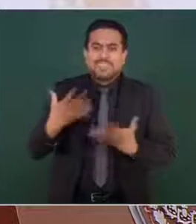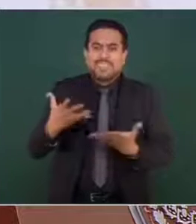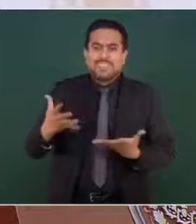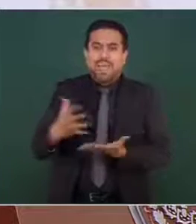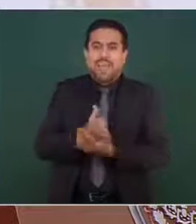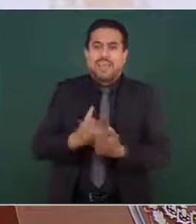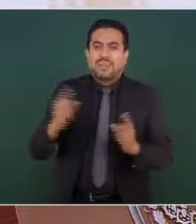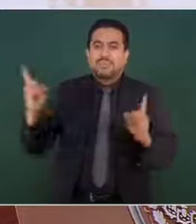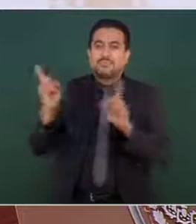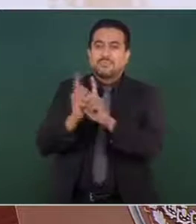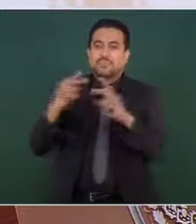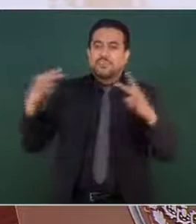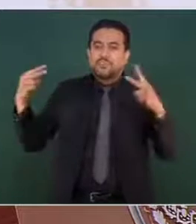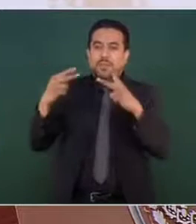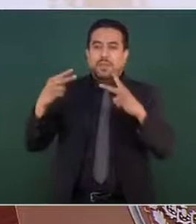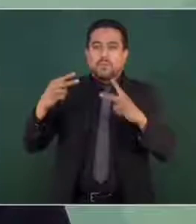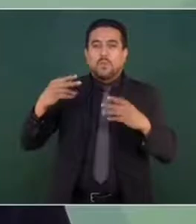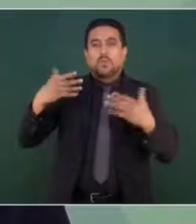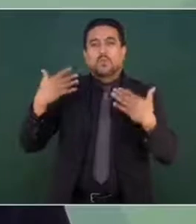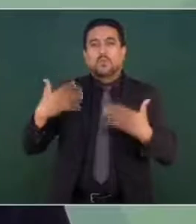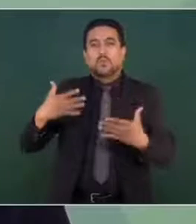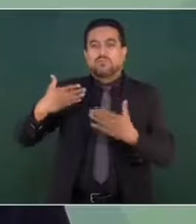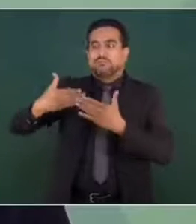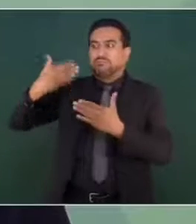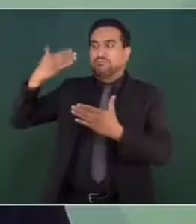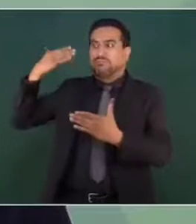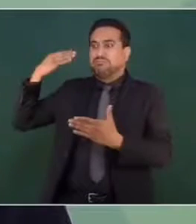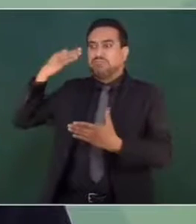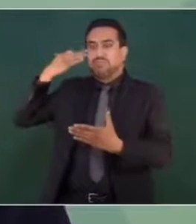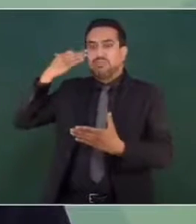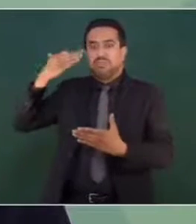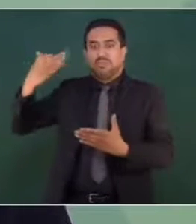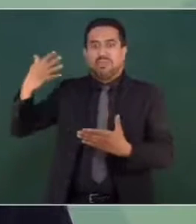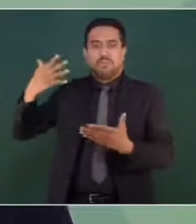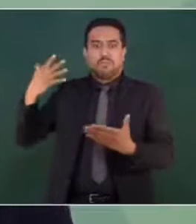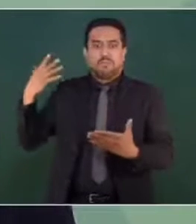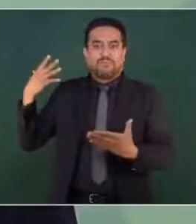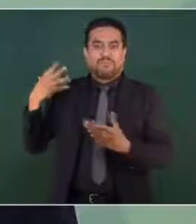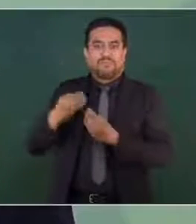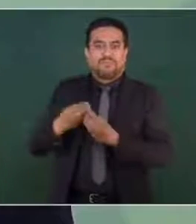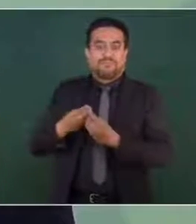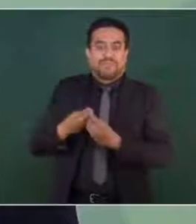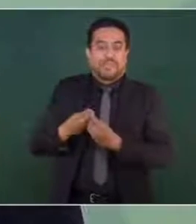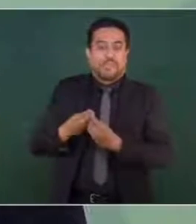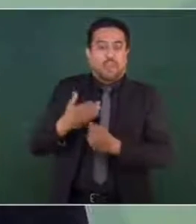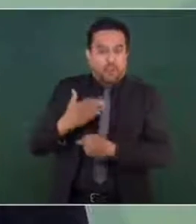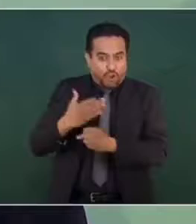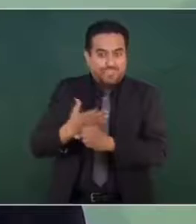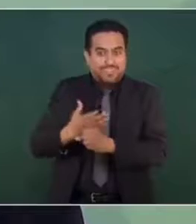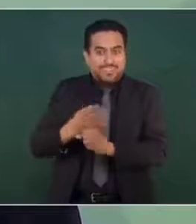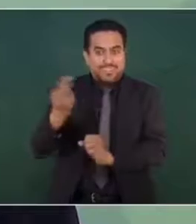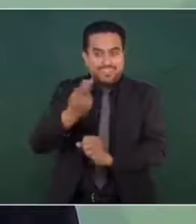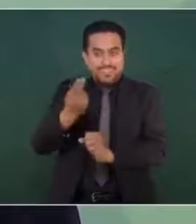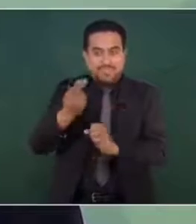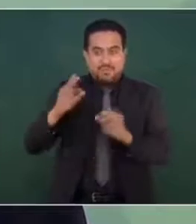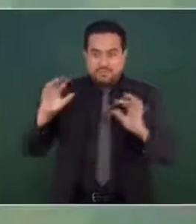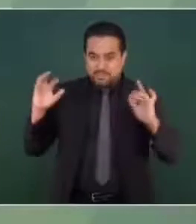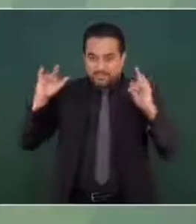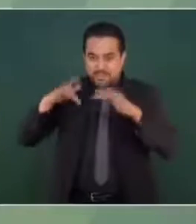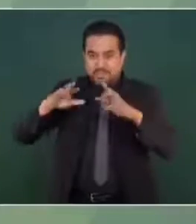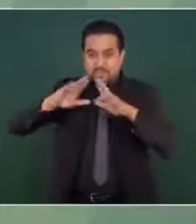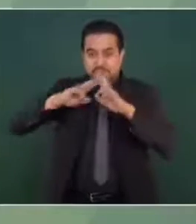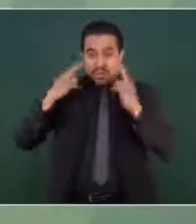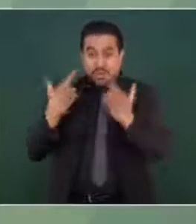ya ha pasado mucho tiempo y tenemos que congregarnos en el Zócalo,